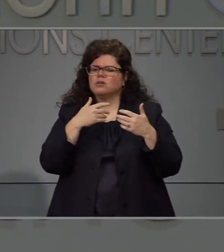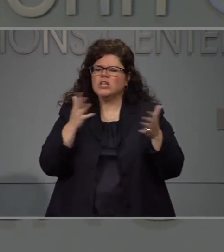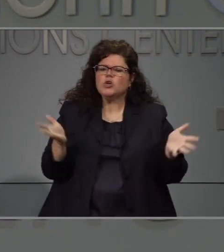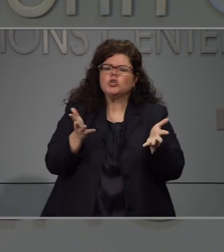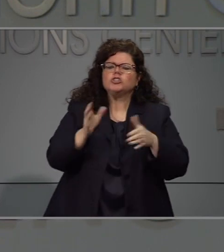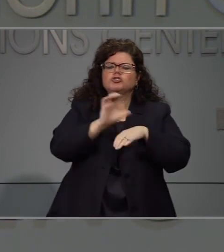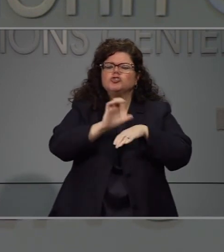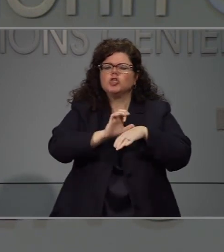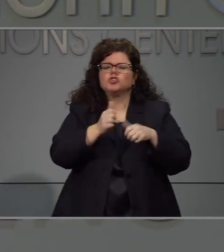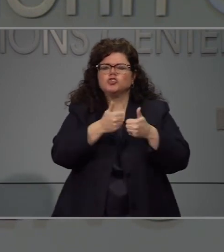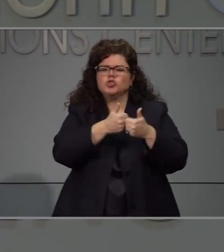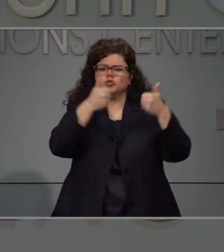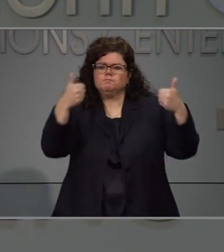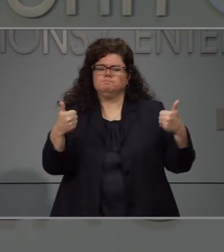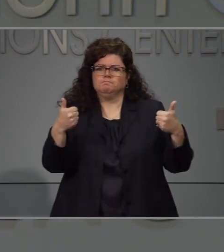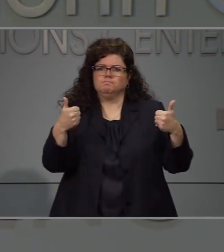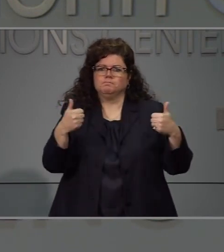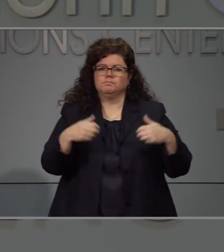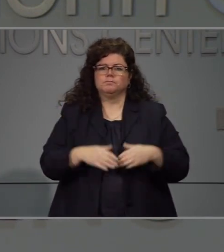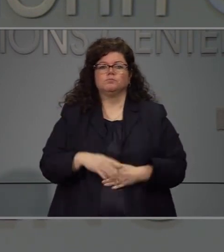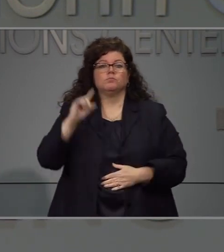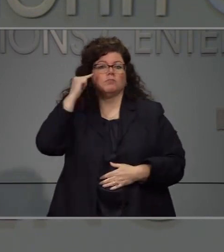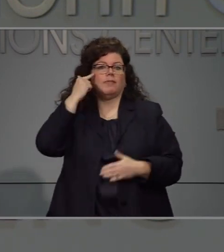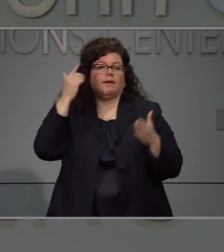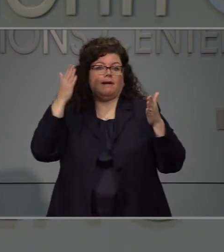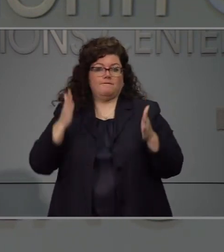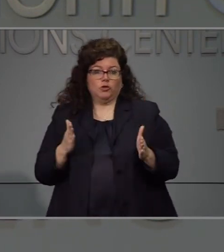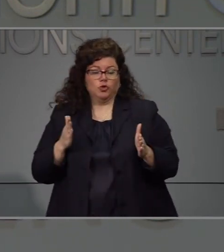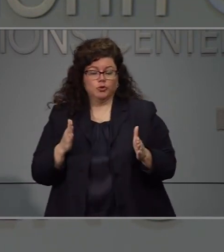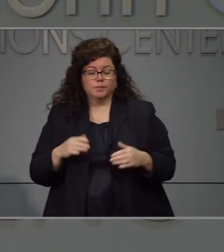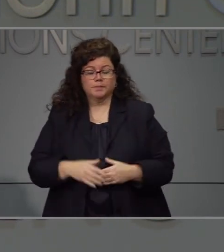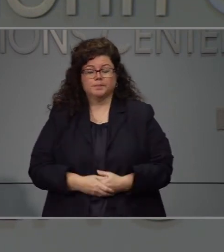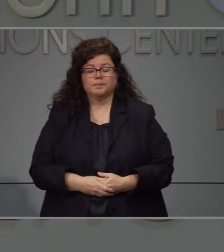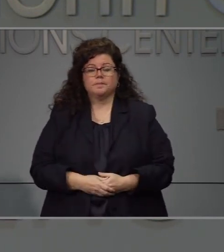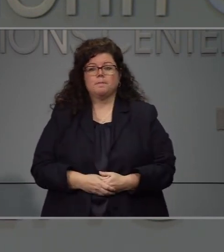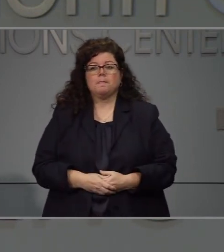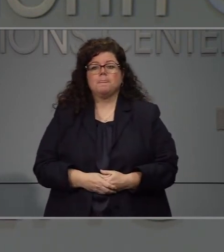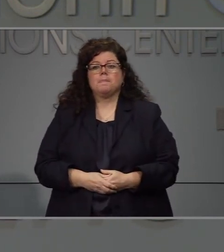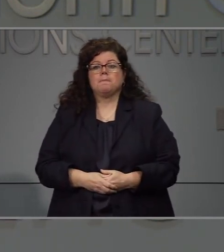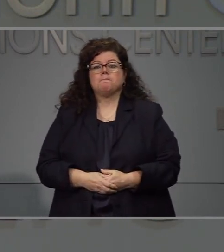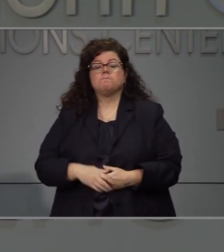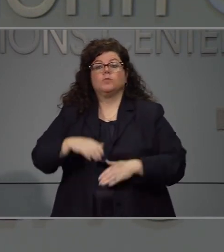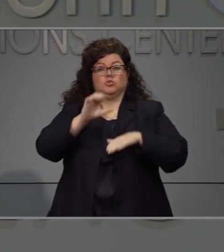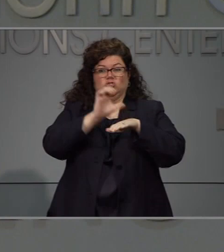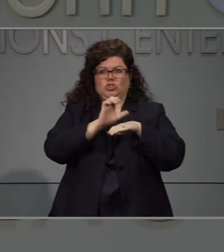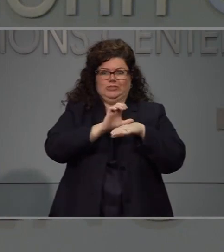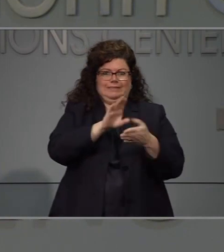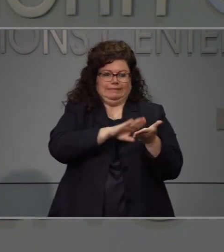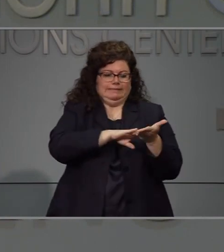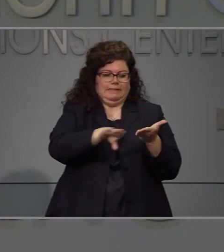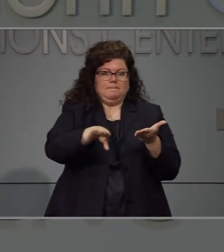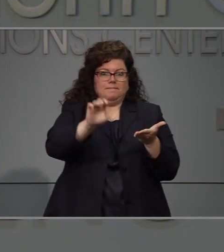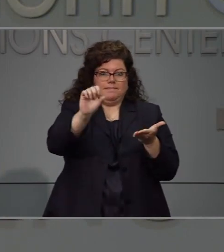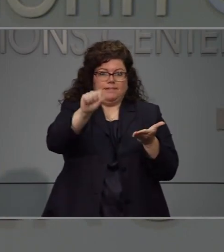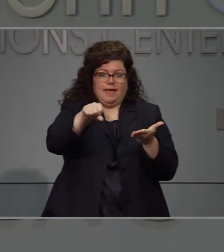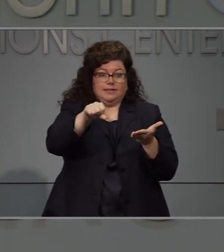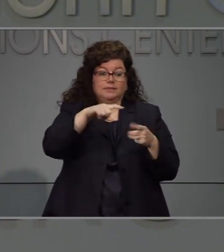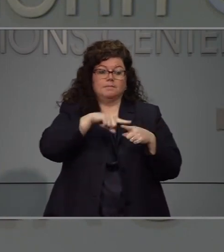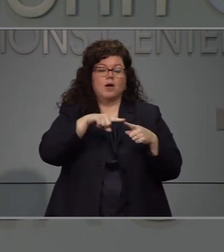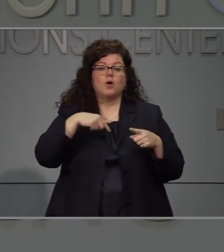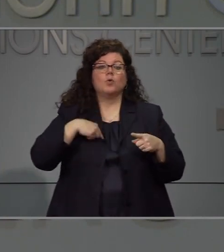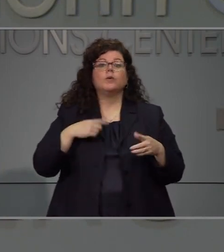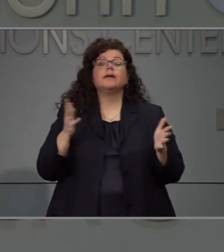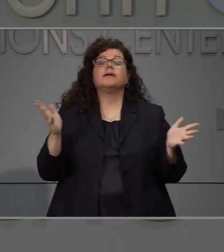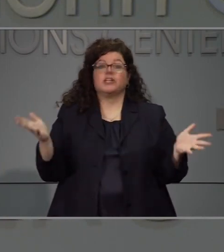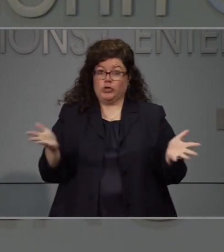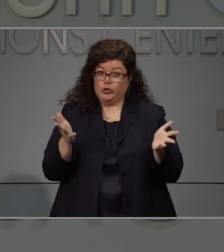esta de esta orden o respuesta este los servicios religios están exentos de